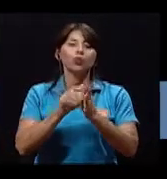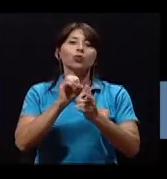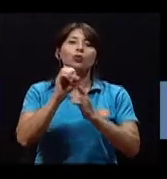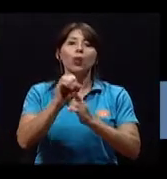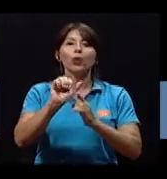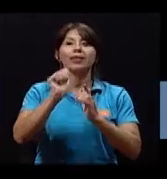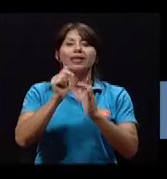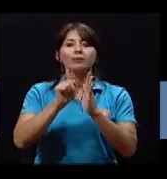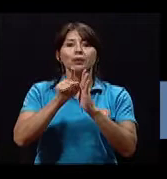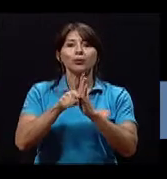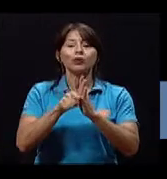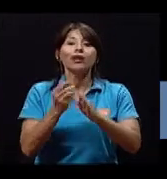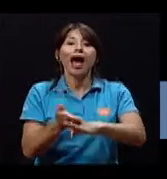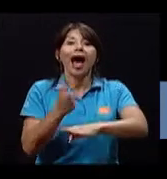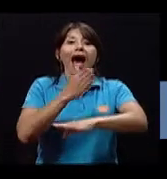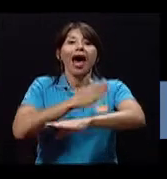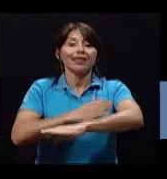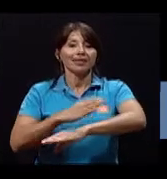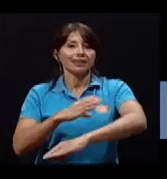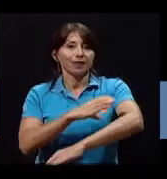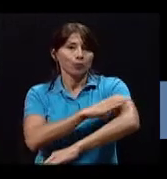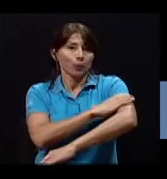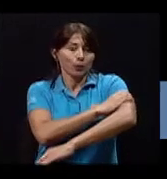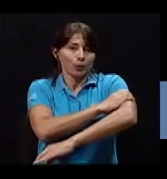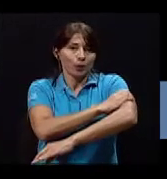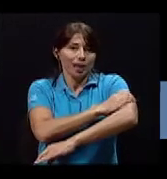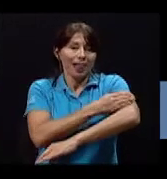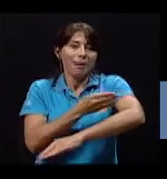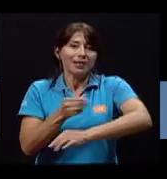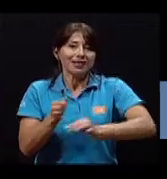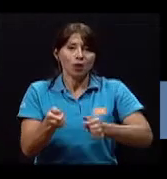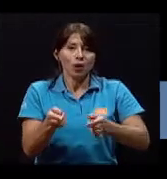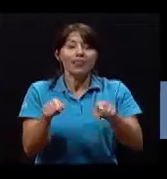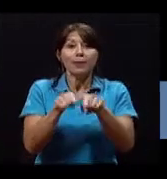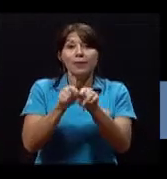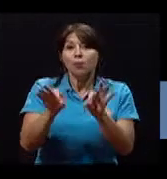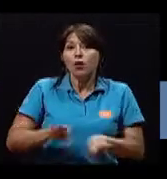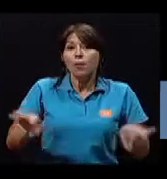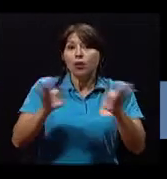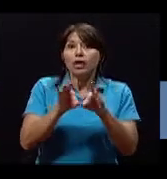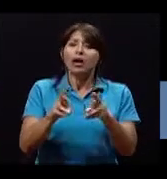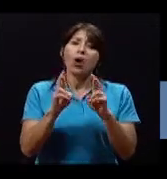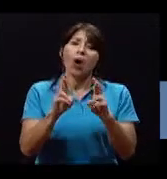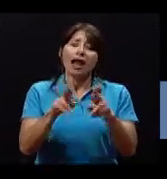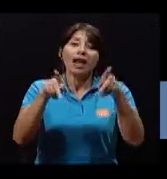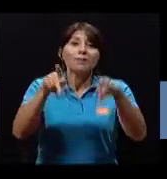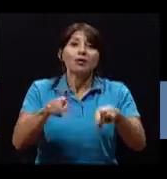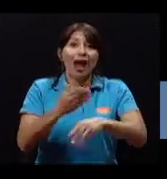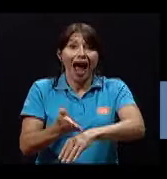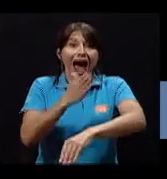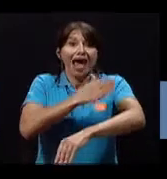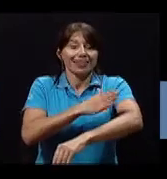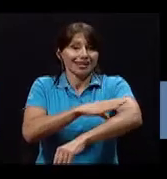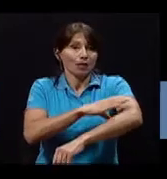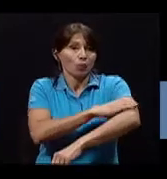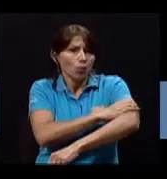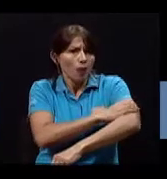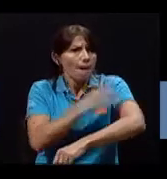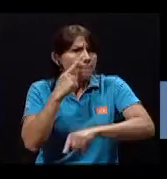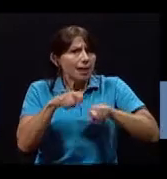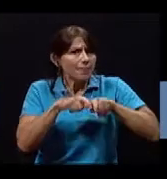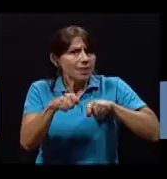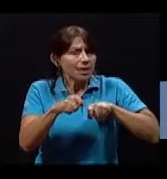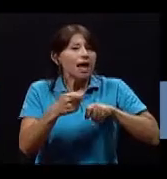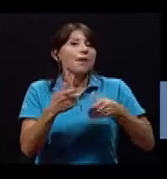minutos antes de tomar la presión arterial. Datos importantes también es que ojalá haya orinado antes de tomar la presión arterial